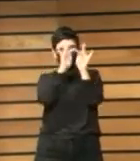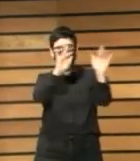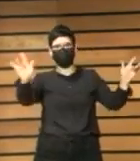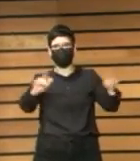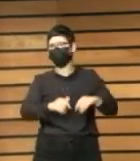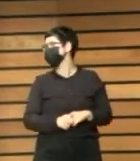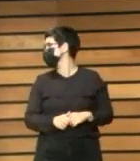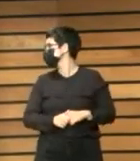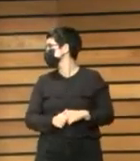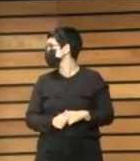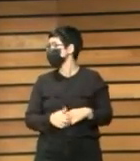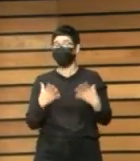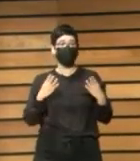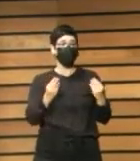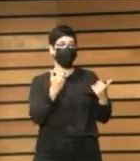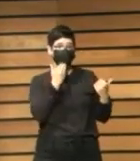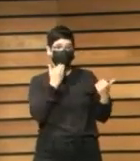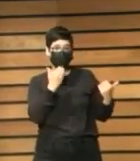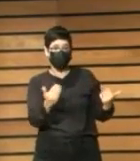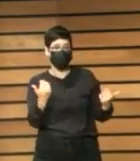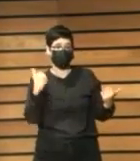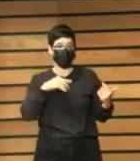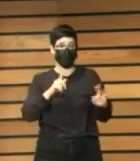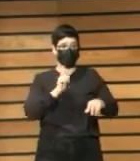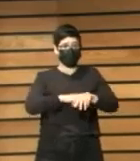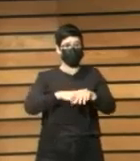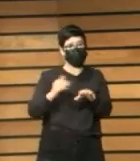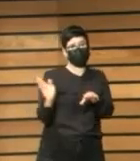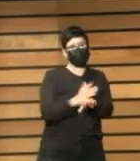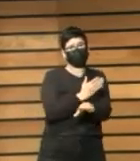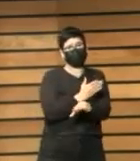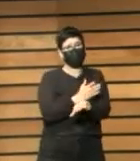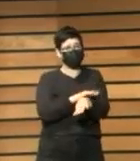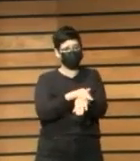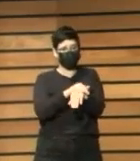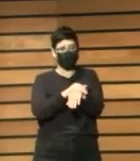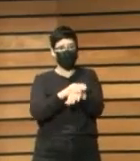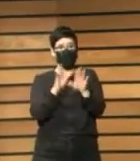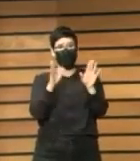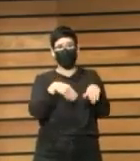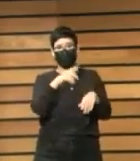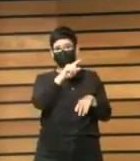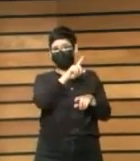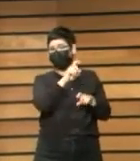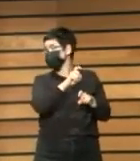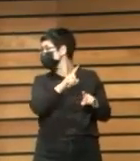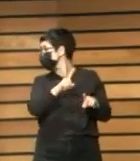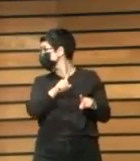vale pues muchas gracias bueno ya nos hemos pasado el tiempo así que cerramos ya la sesión para